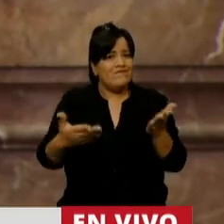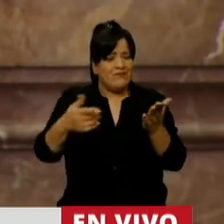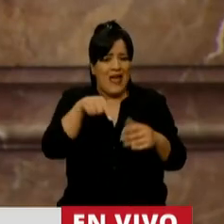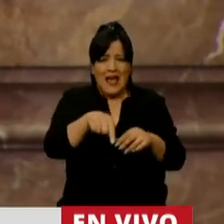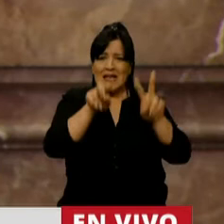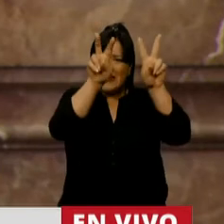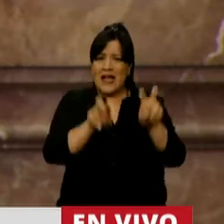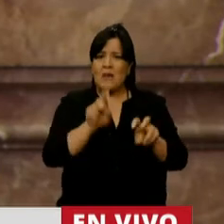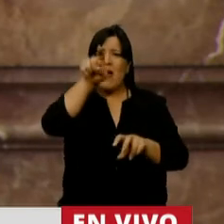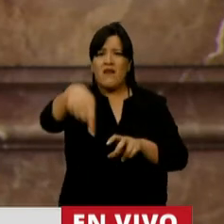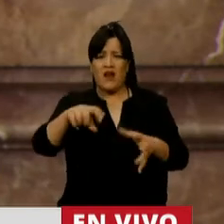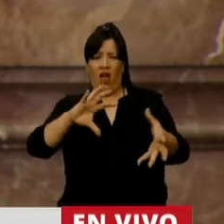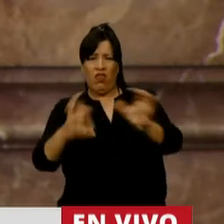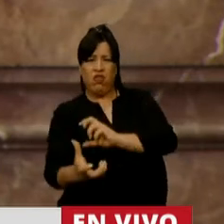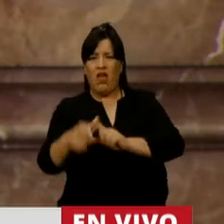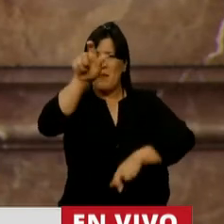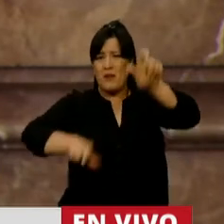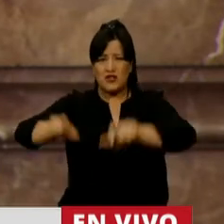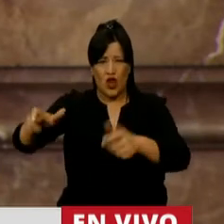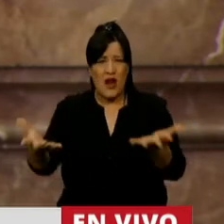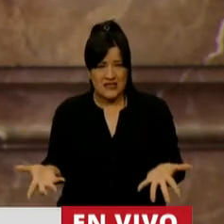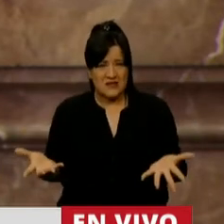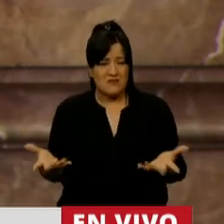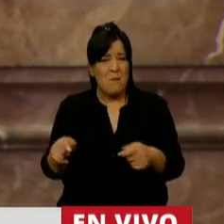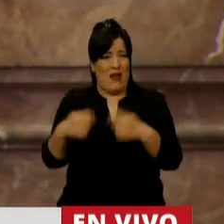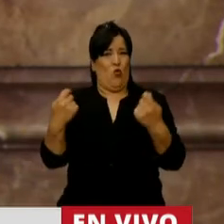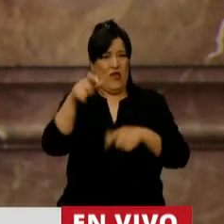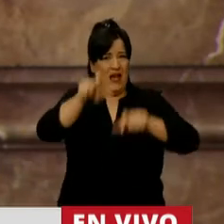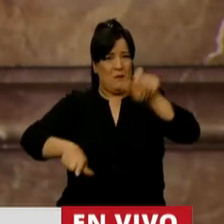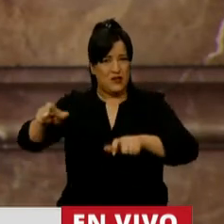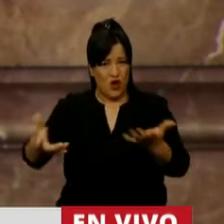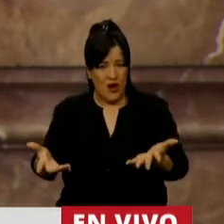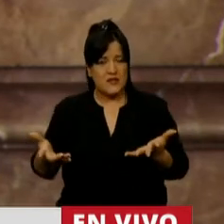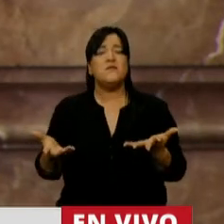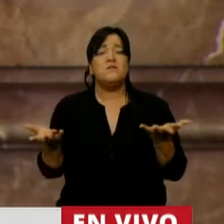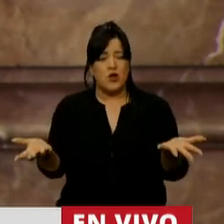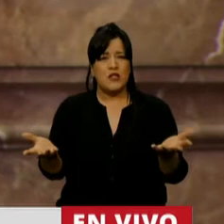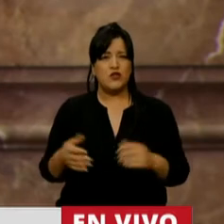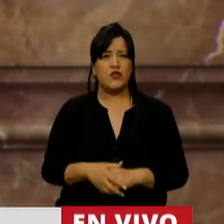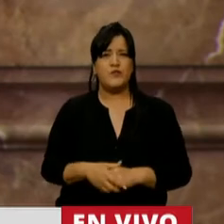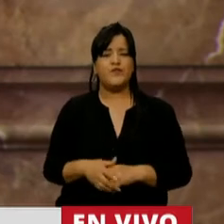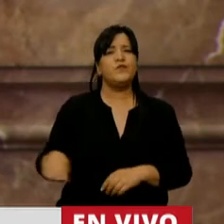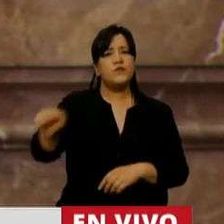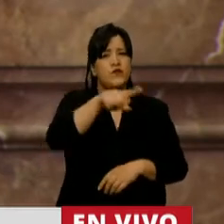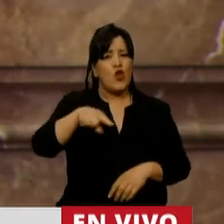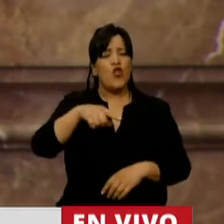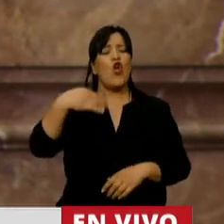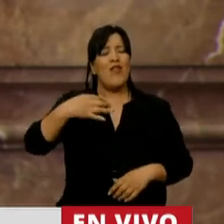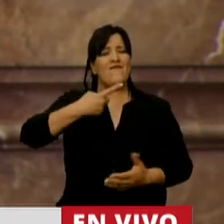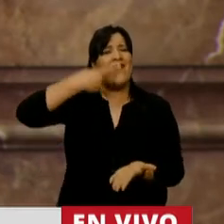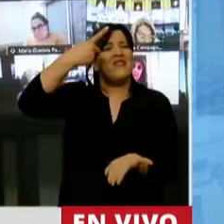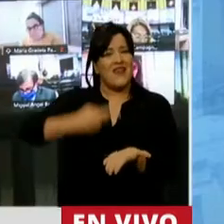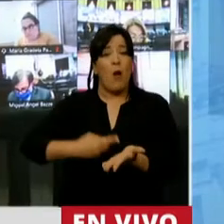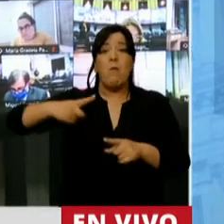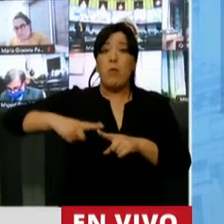afectan a nuestra gente. Y para eso hay que tomar la decisión